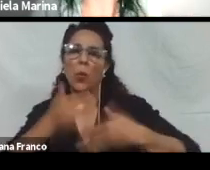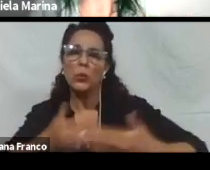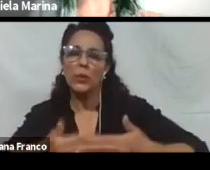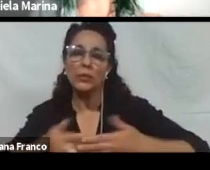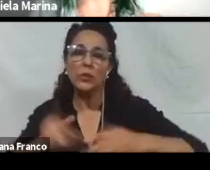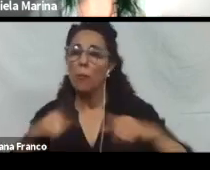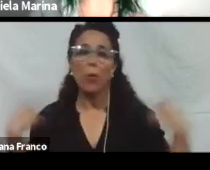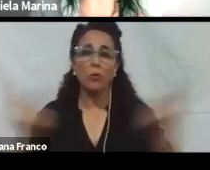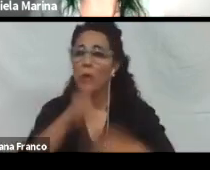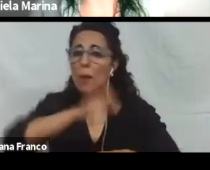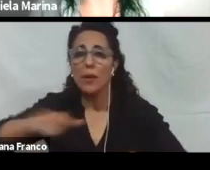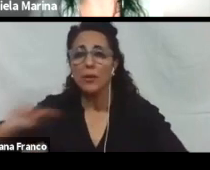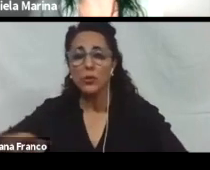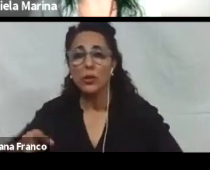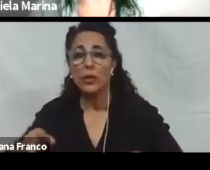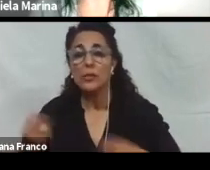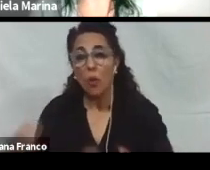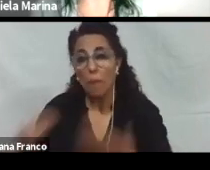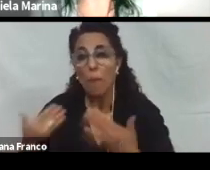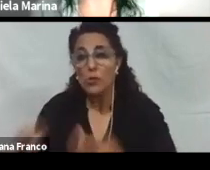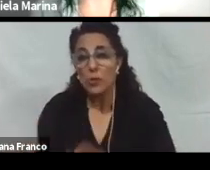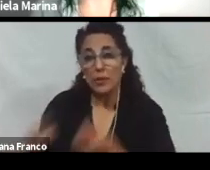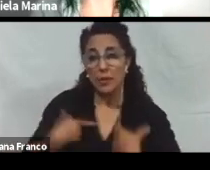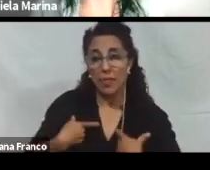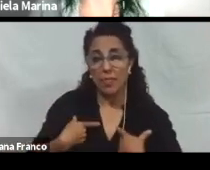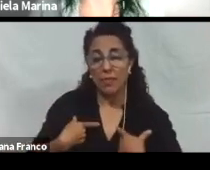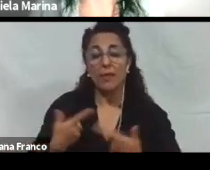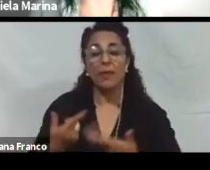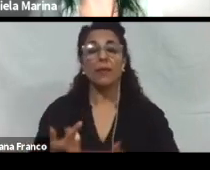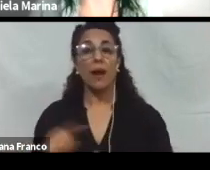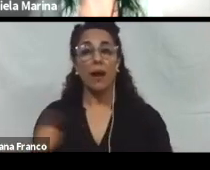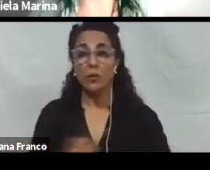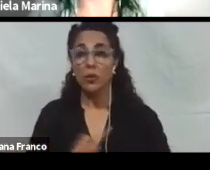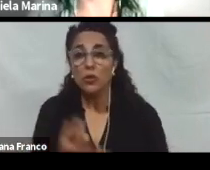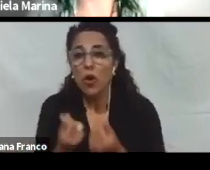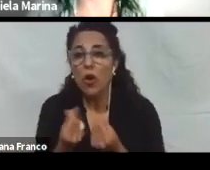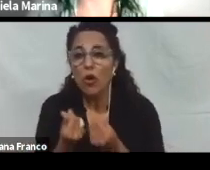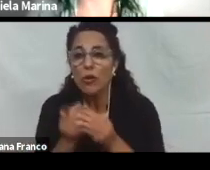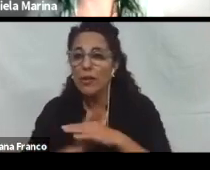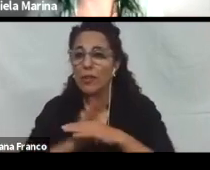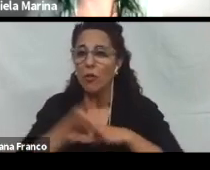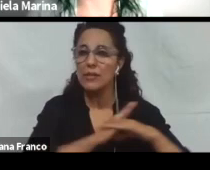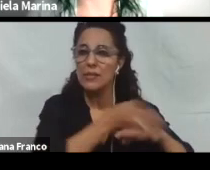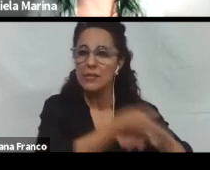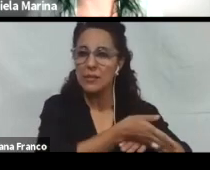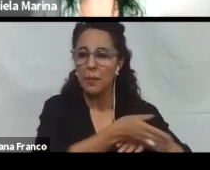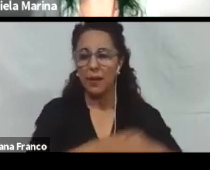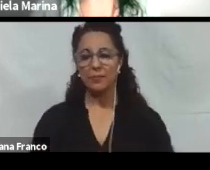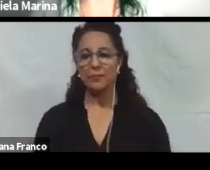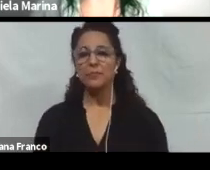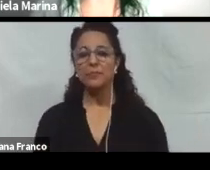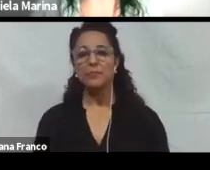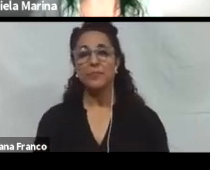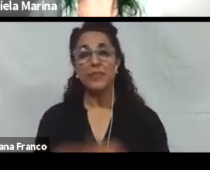personas, sino que también nos permita generar a nosotros contenido accesible. Y estamos